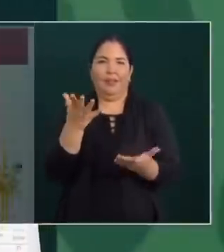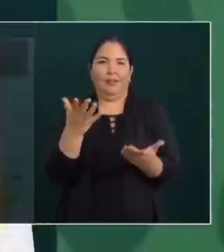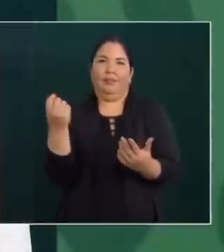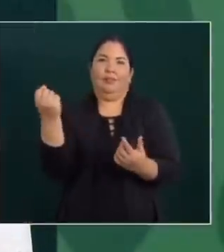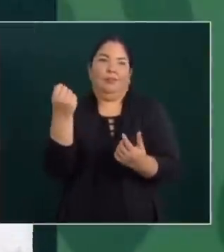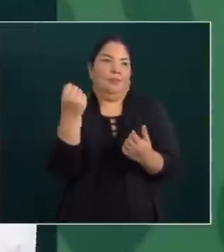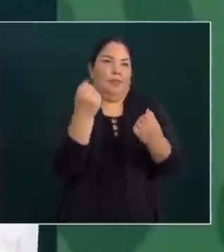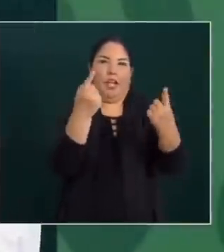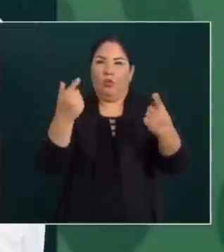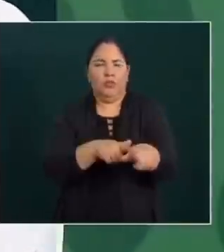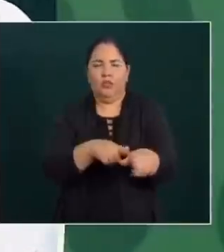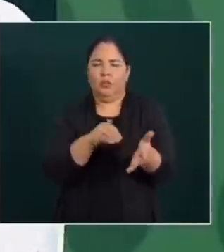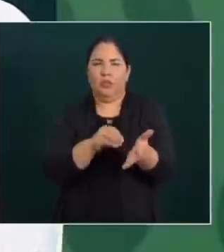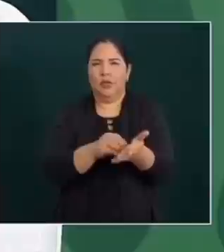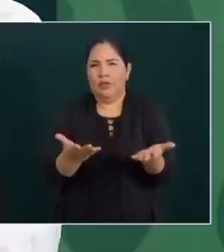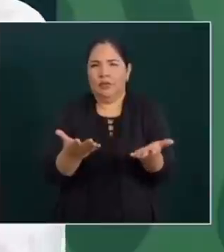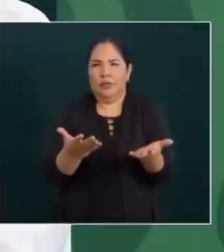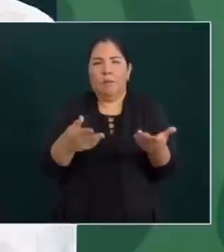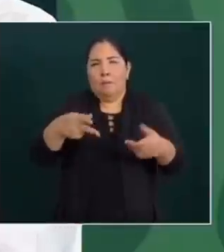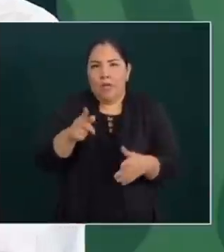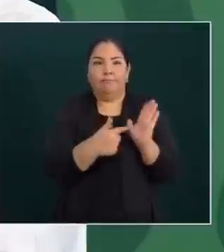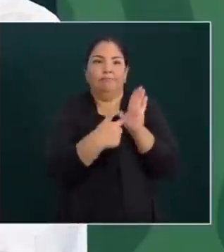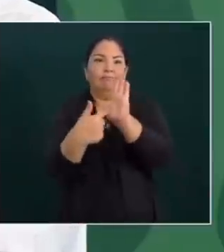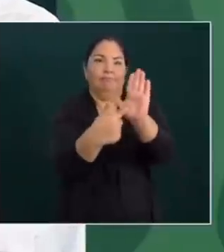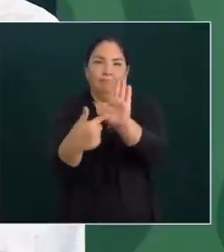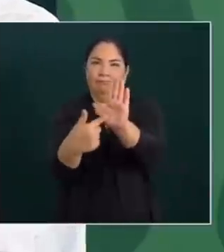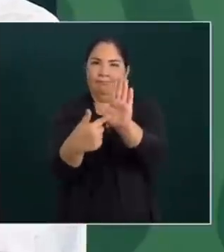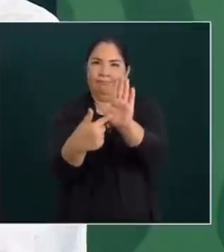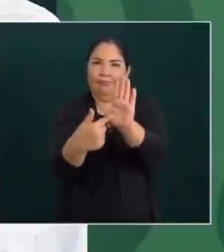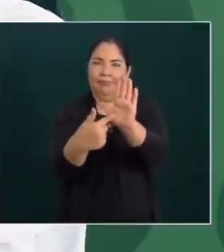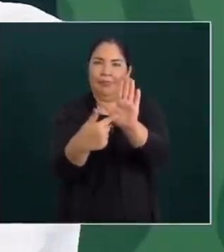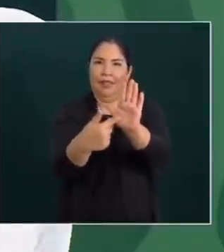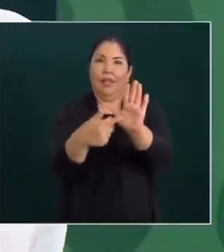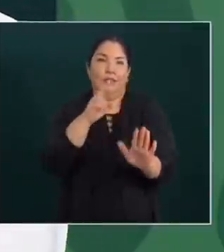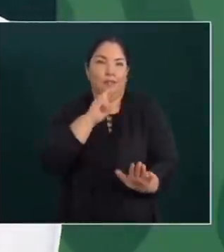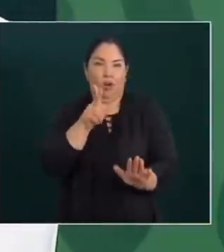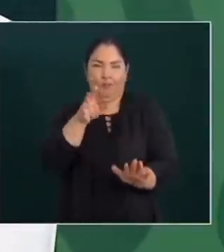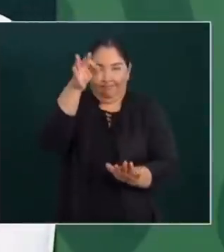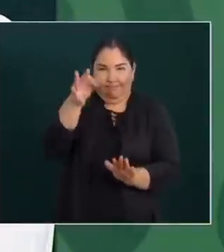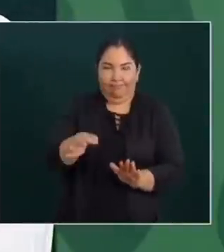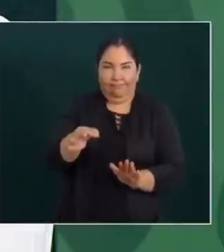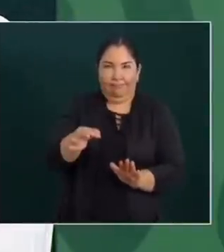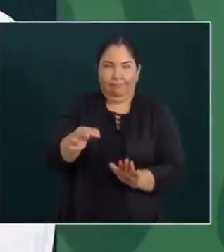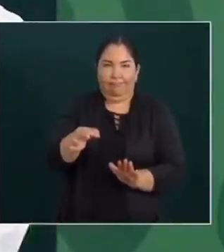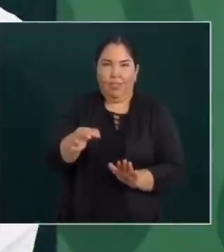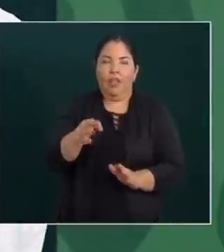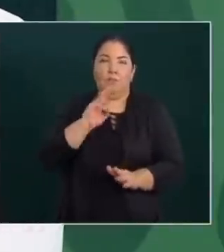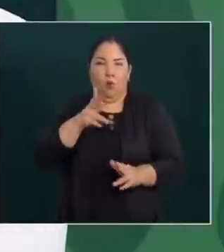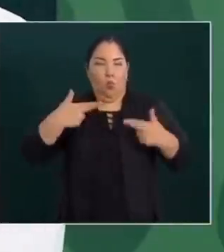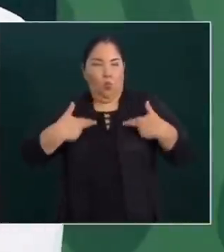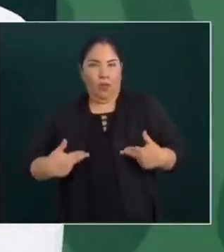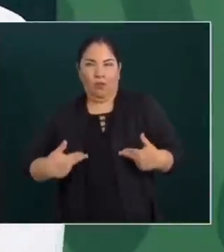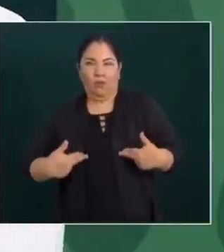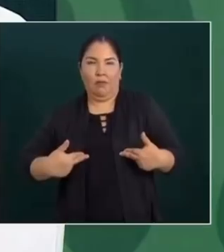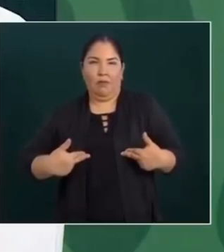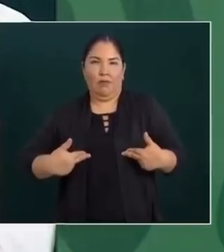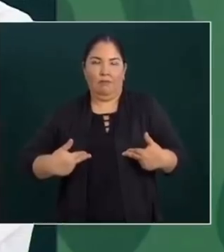hasta se burlaron. Pero les vamos a demostrar que es más eficaz, más humano